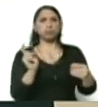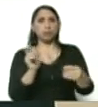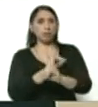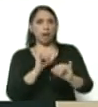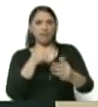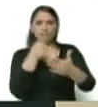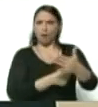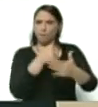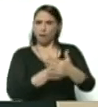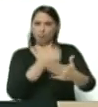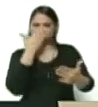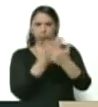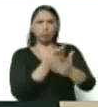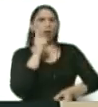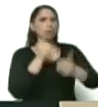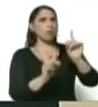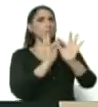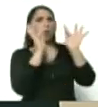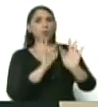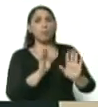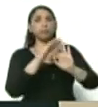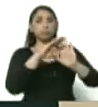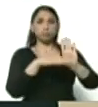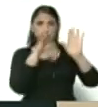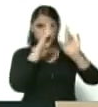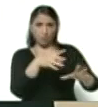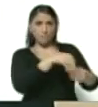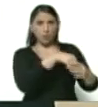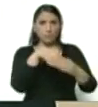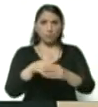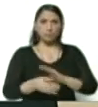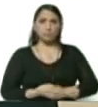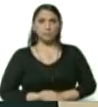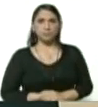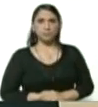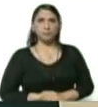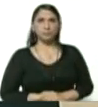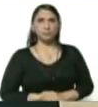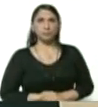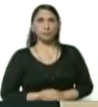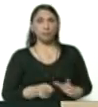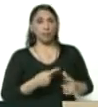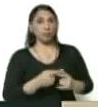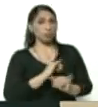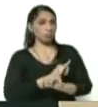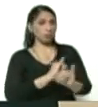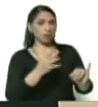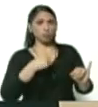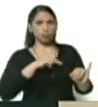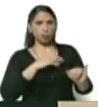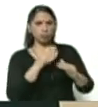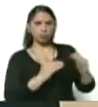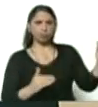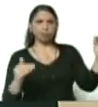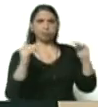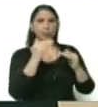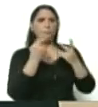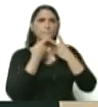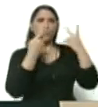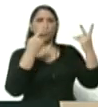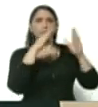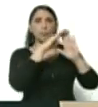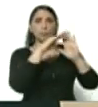estado, de alguna manera, cumpliendo la cuarentena. Por lo tanto, ya hemos elevado a la recomendación